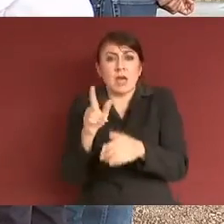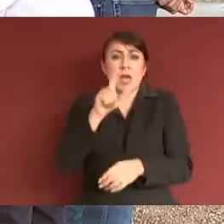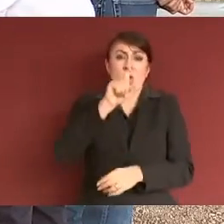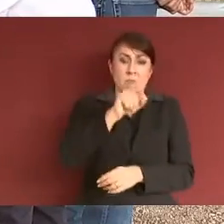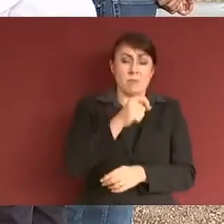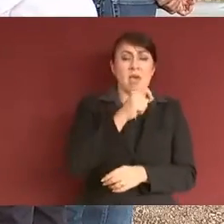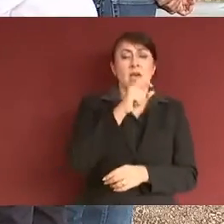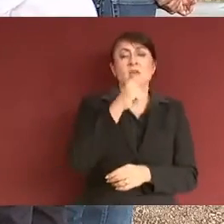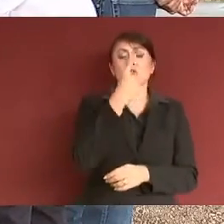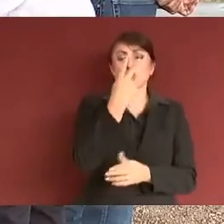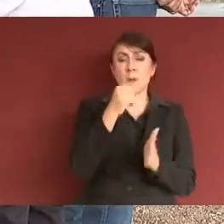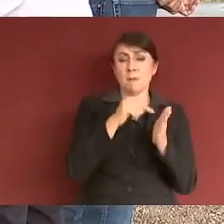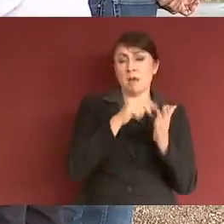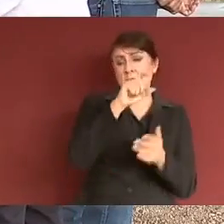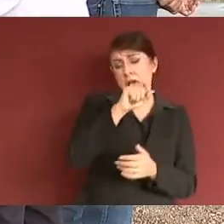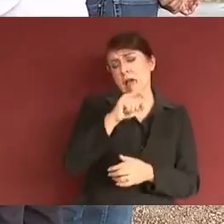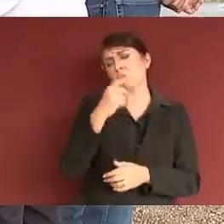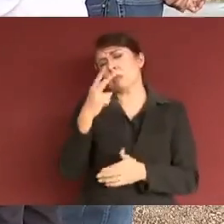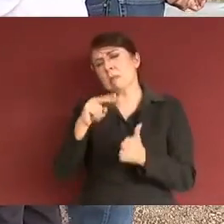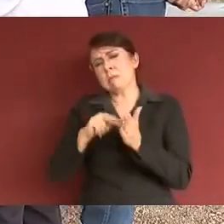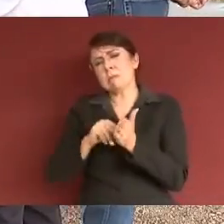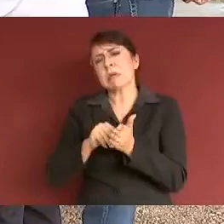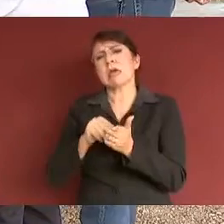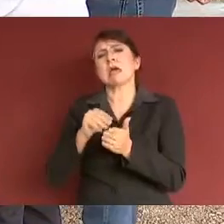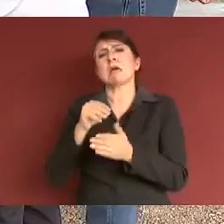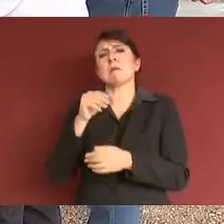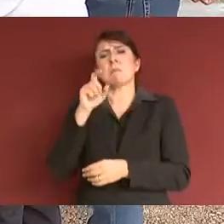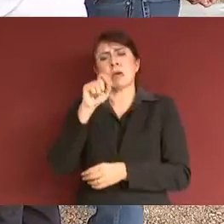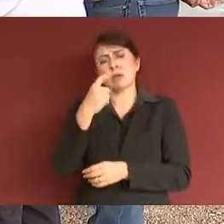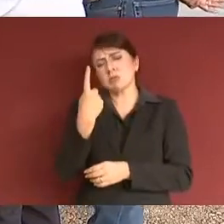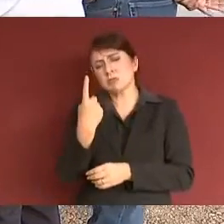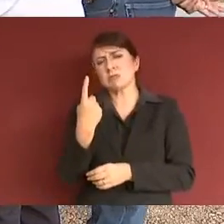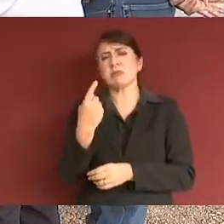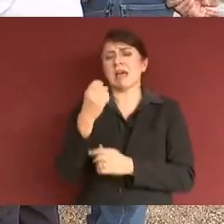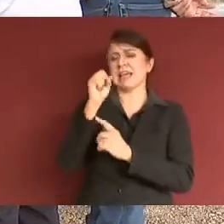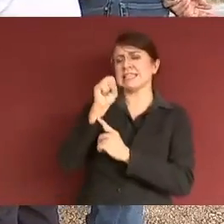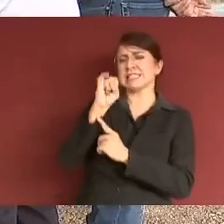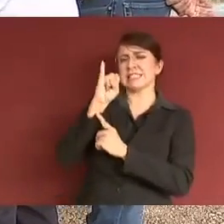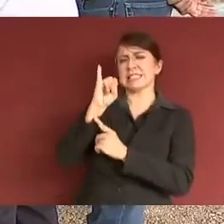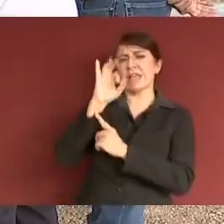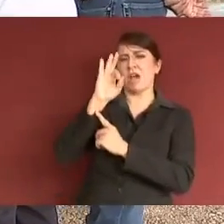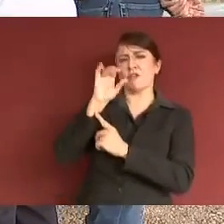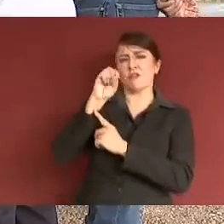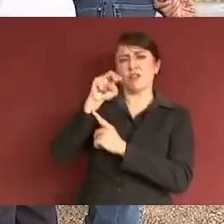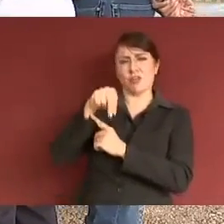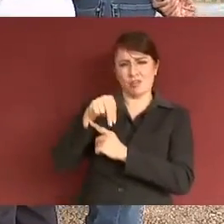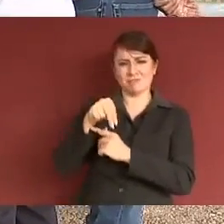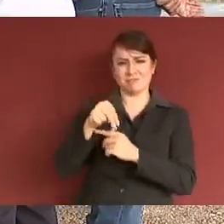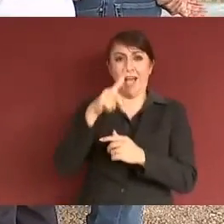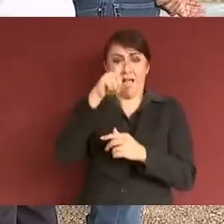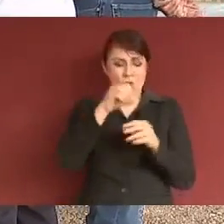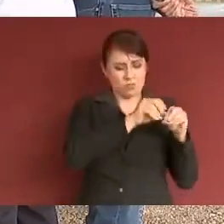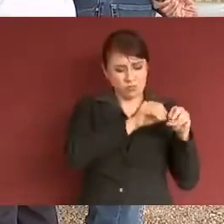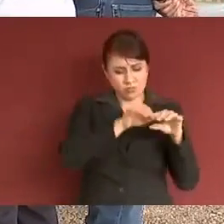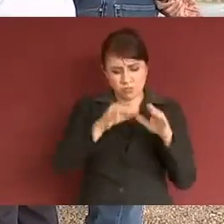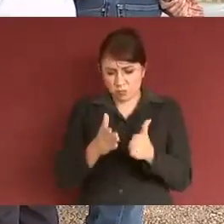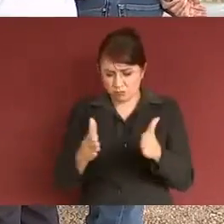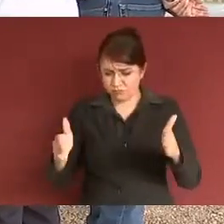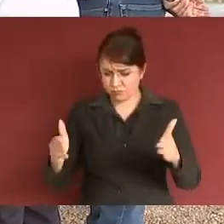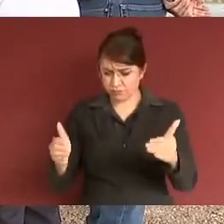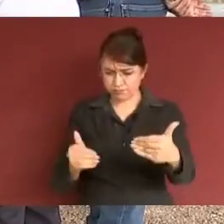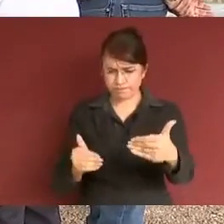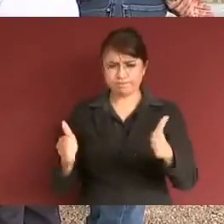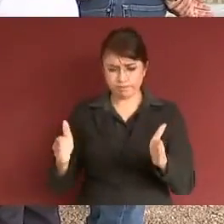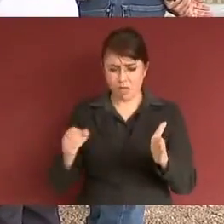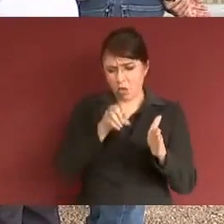es una obra pues compleja para poder empezar a pasar a las partes a donde tenemos una mayor cantidad